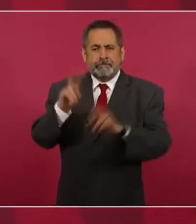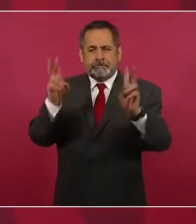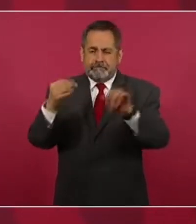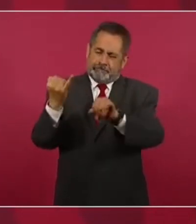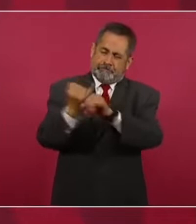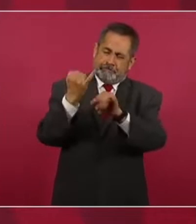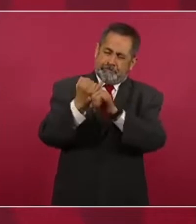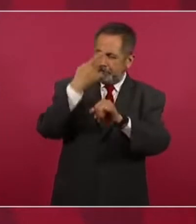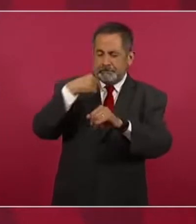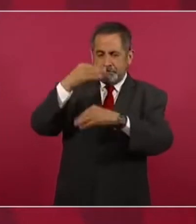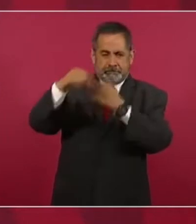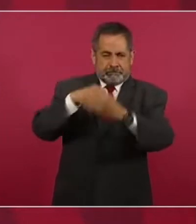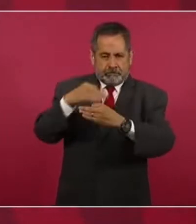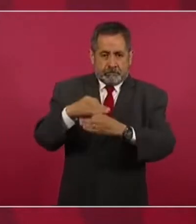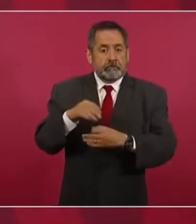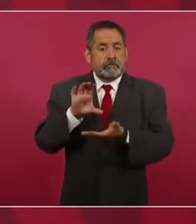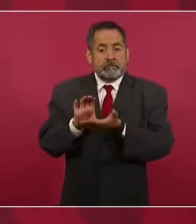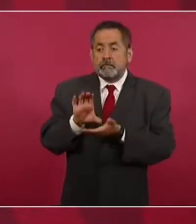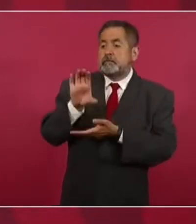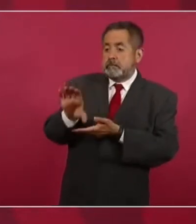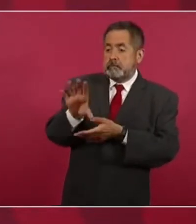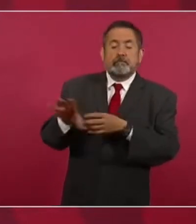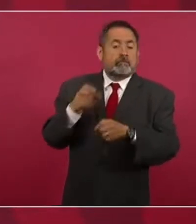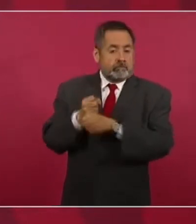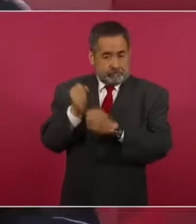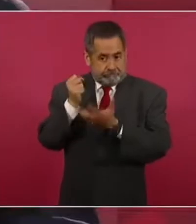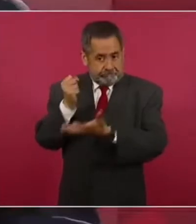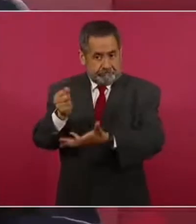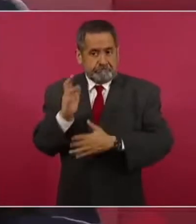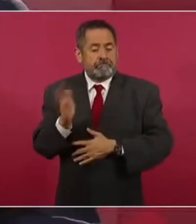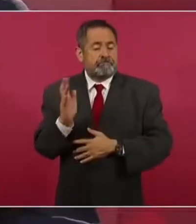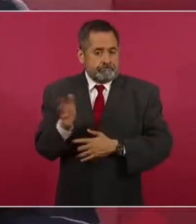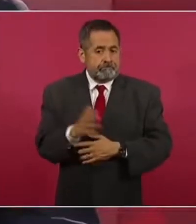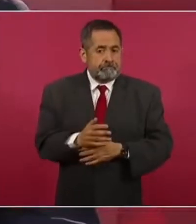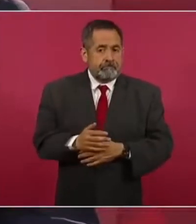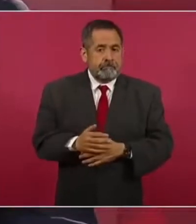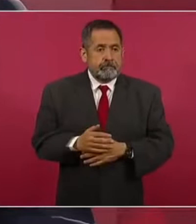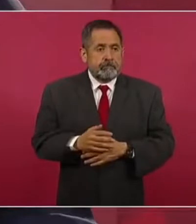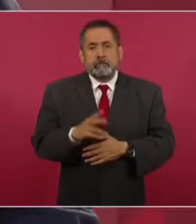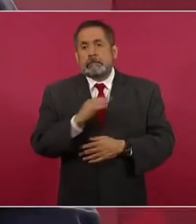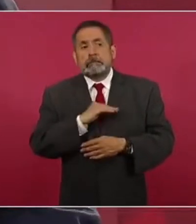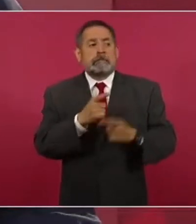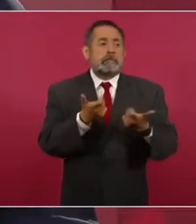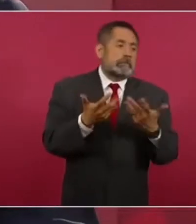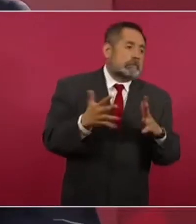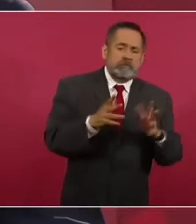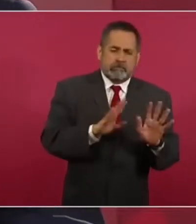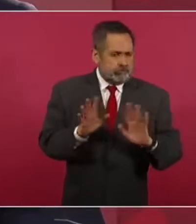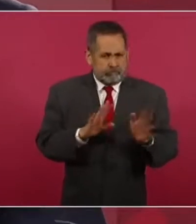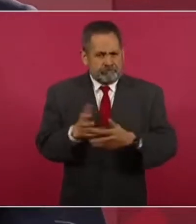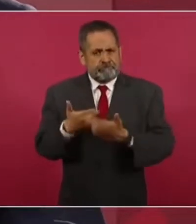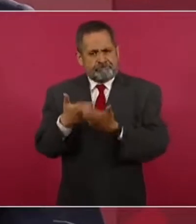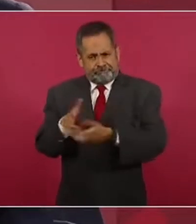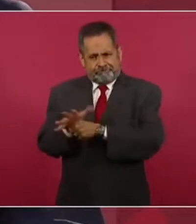Todos, tienen presupuesto, no es un problema de falta de recursos económicos,